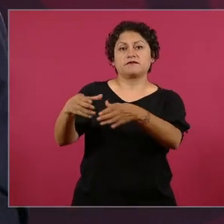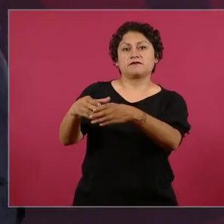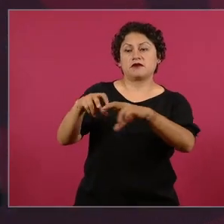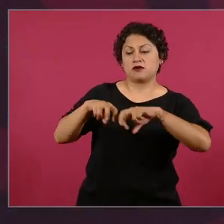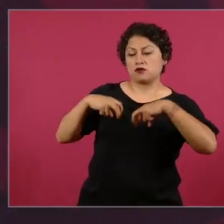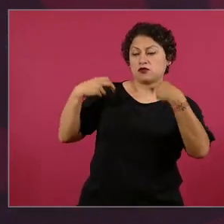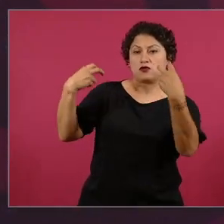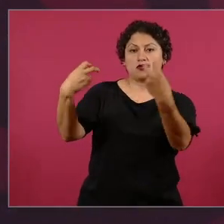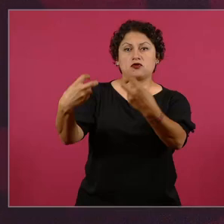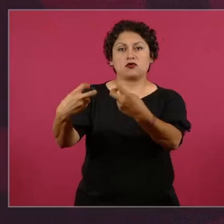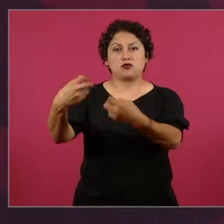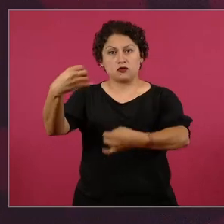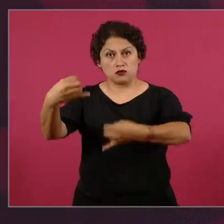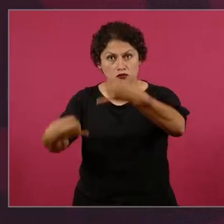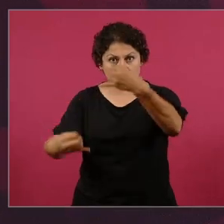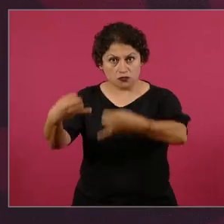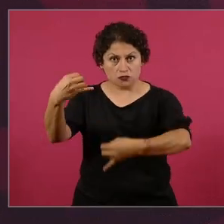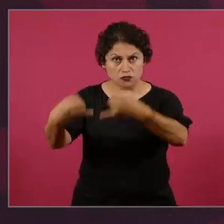se fue al tribunal,